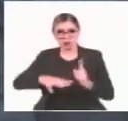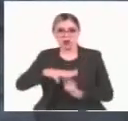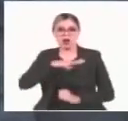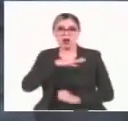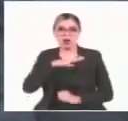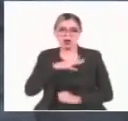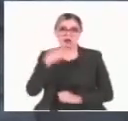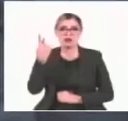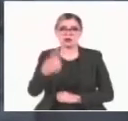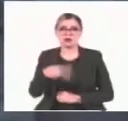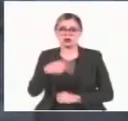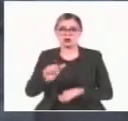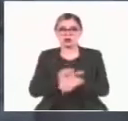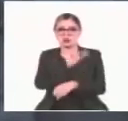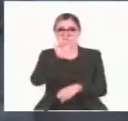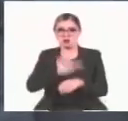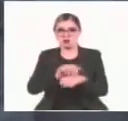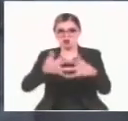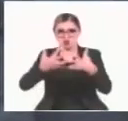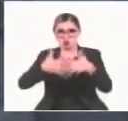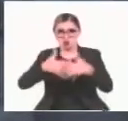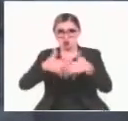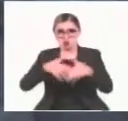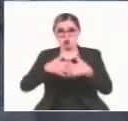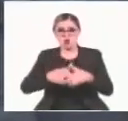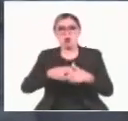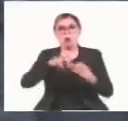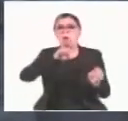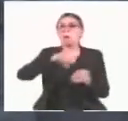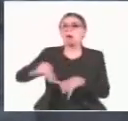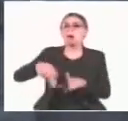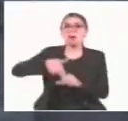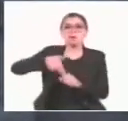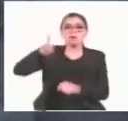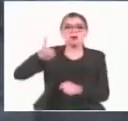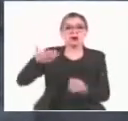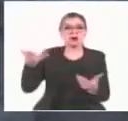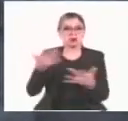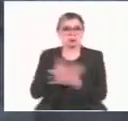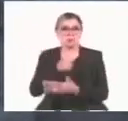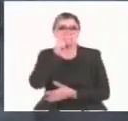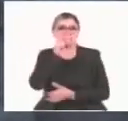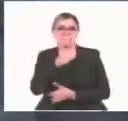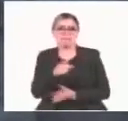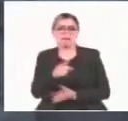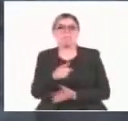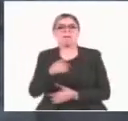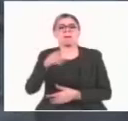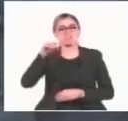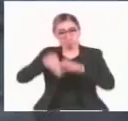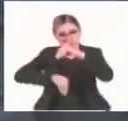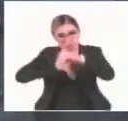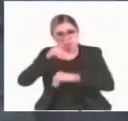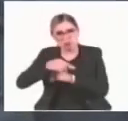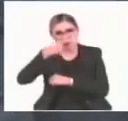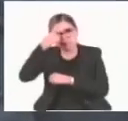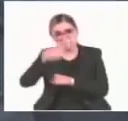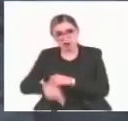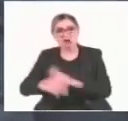agencia General Motors, Autonova, todo esto que son bodegas abandonadas, todo esto es un revocacionamiento a la vivienda.